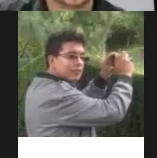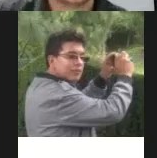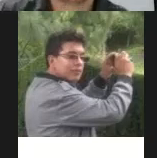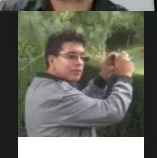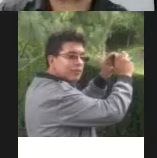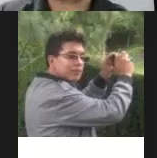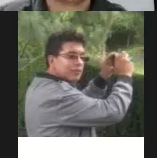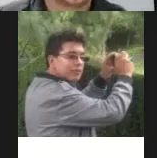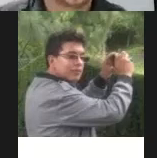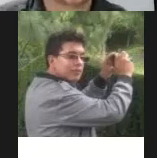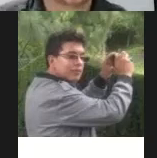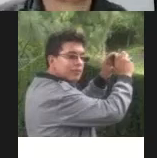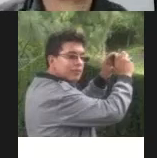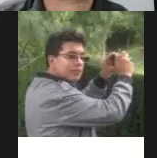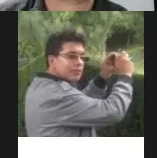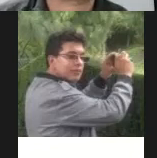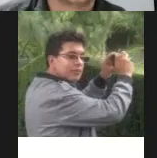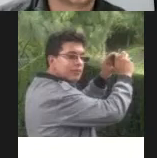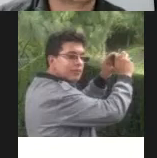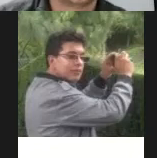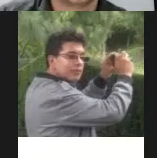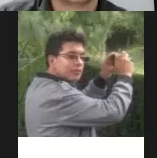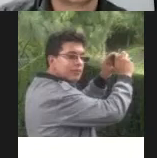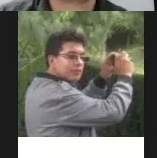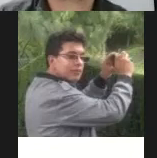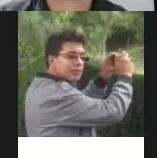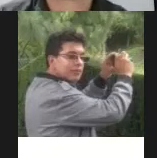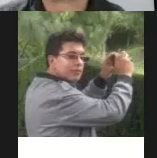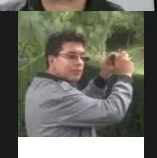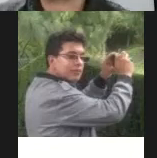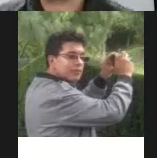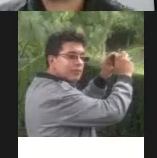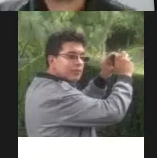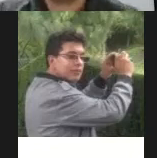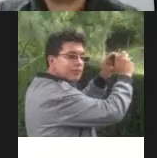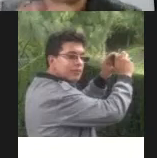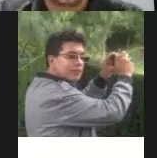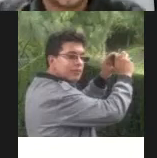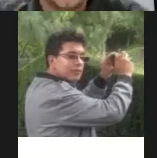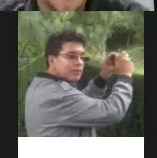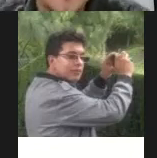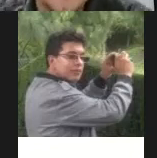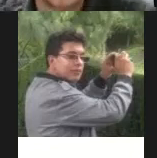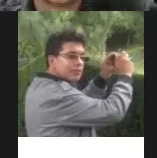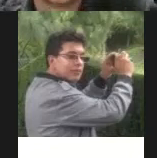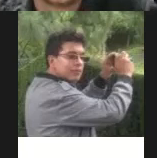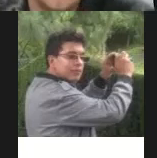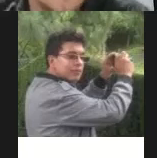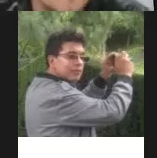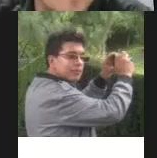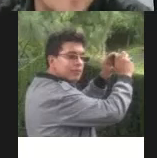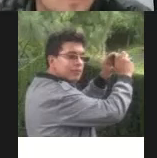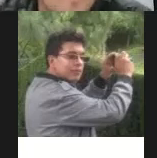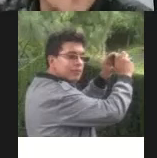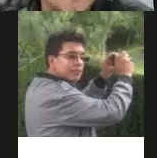bien un poco un poquito más acerca de las características de este enfoque que busca bueno un poco va lleno en la línea de lo que